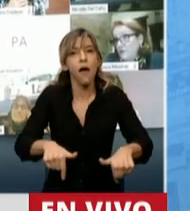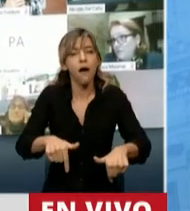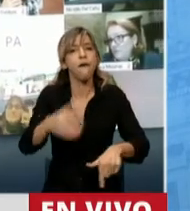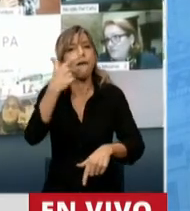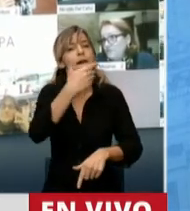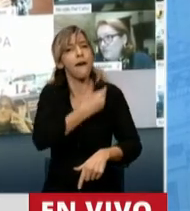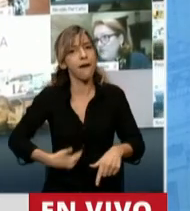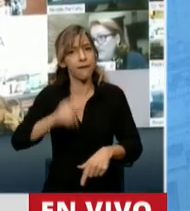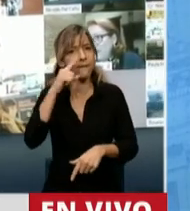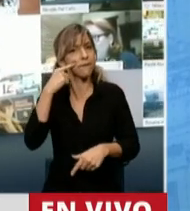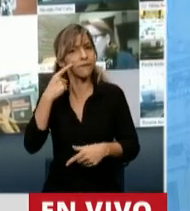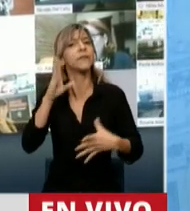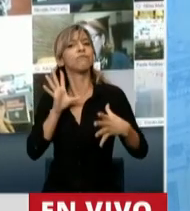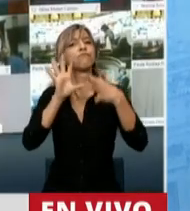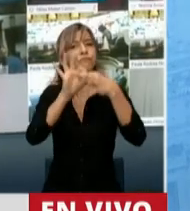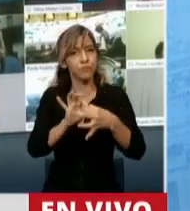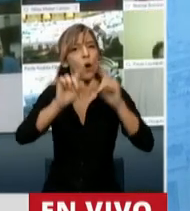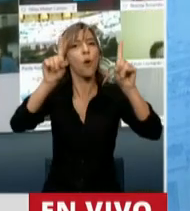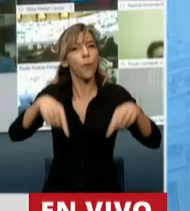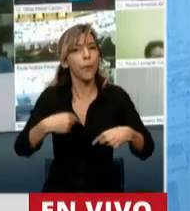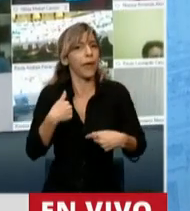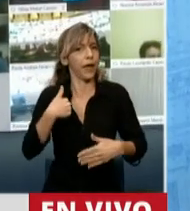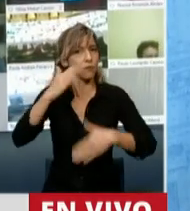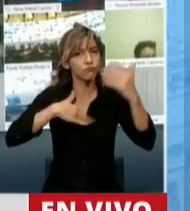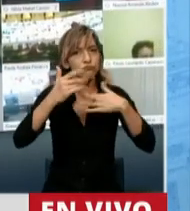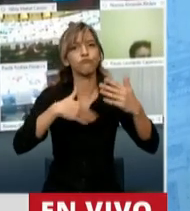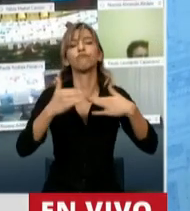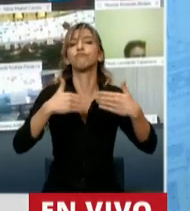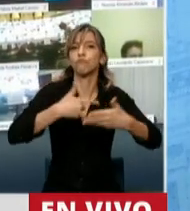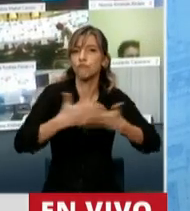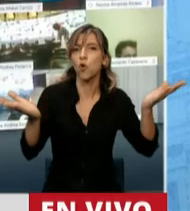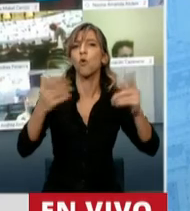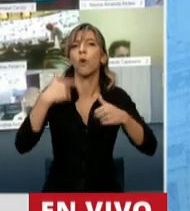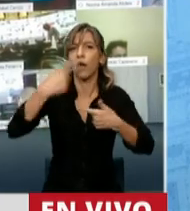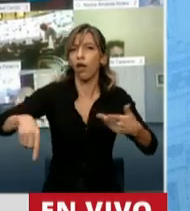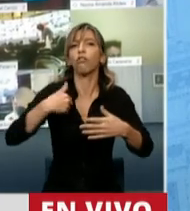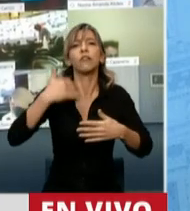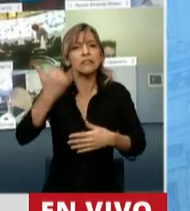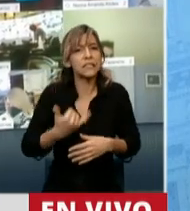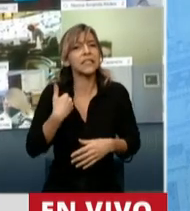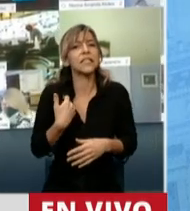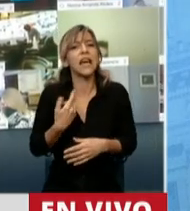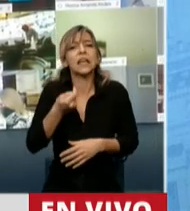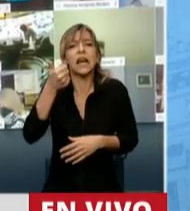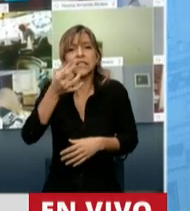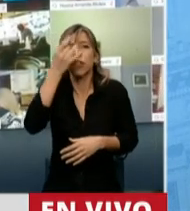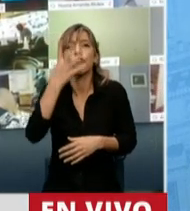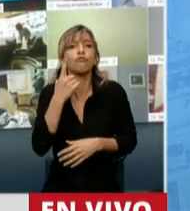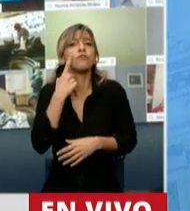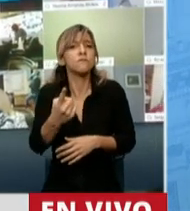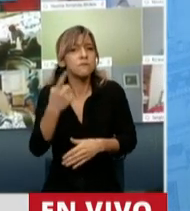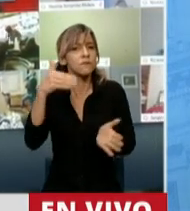vuelva la obra pública a Tucumán. Producto de esto, hoy hay monto cercano a los 2.000 millones de pesos